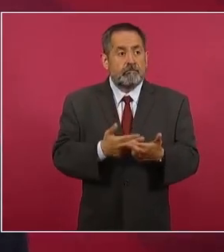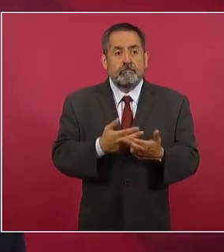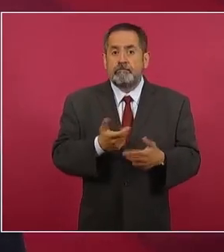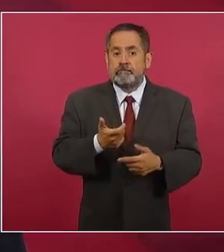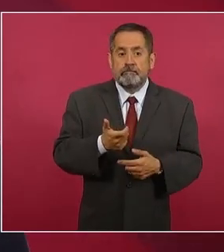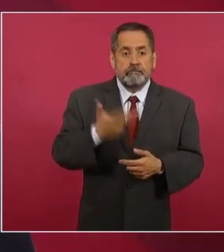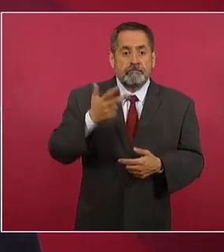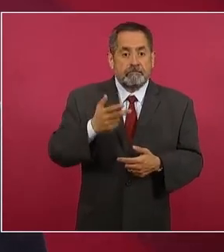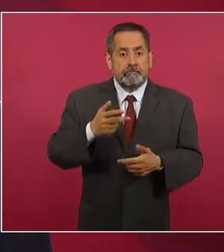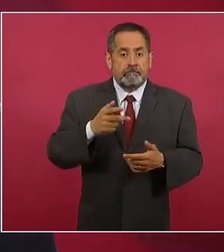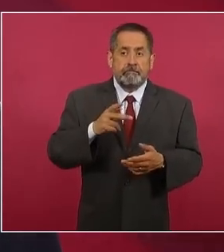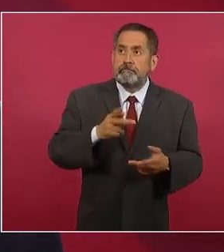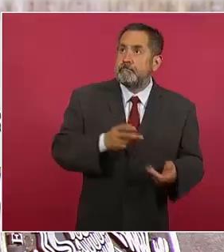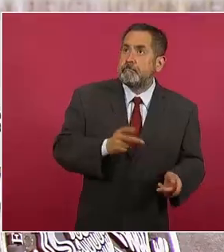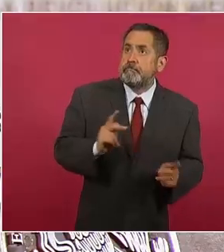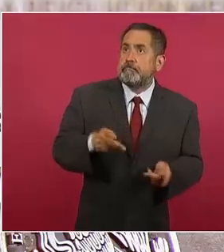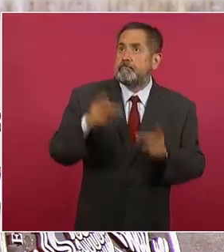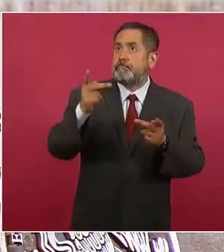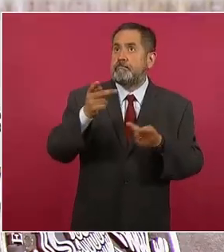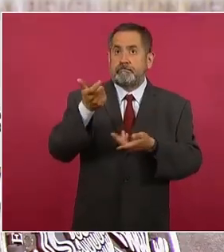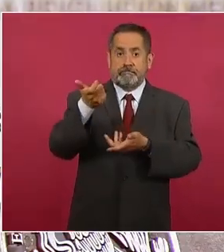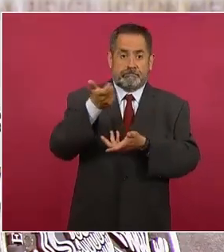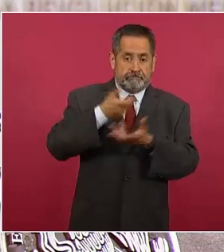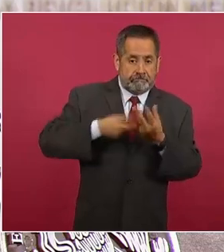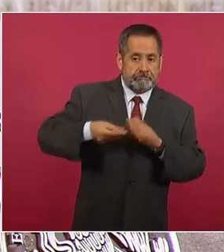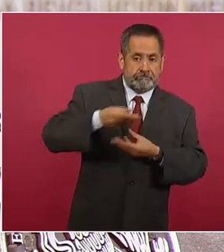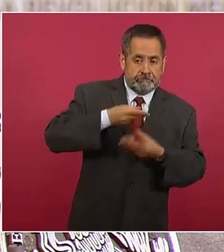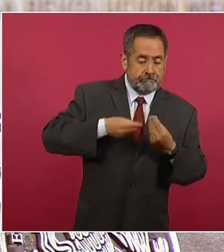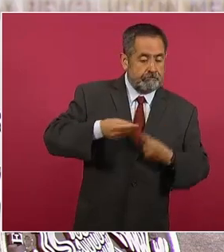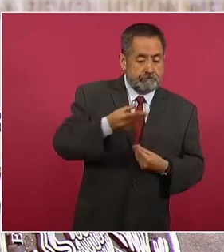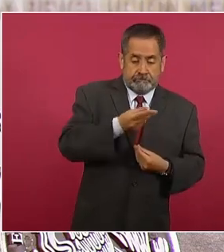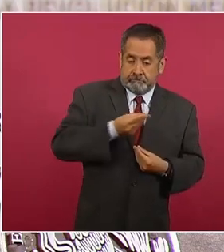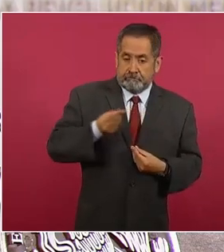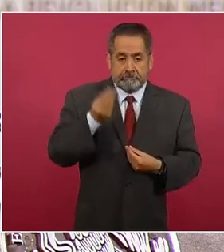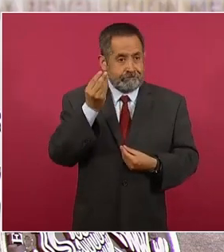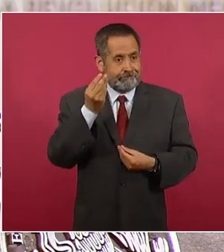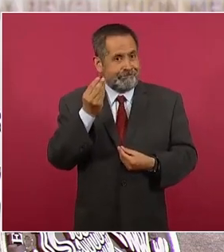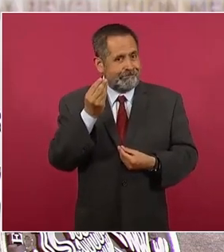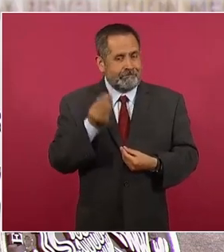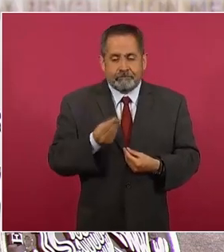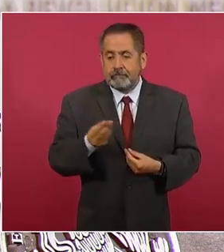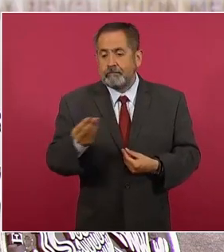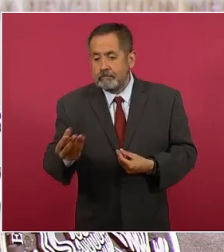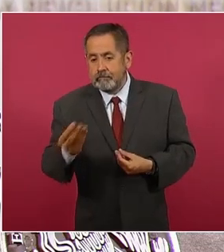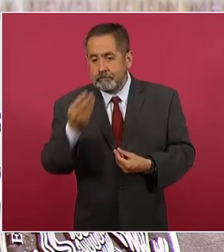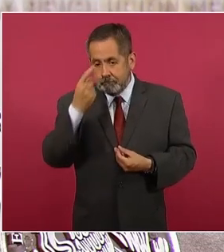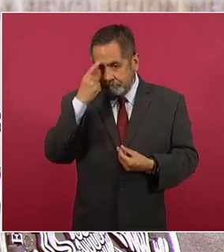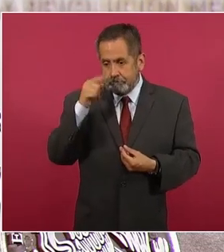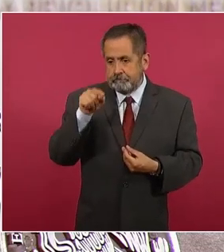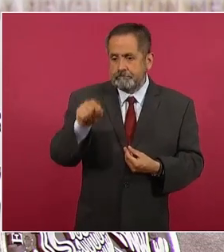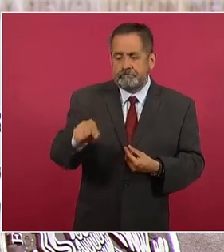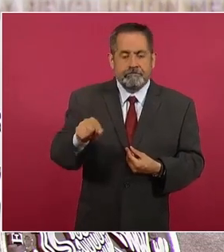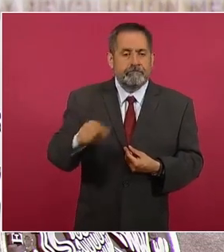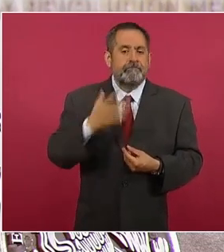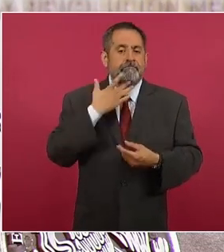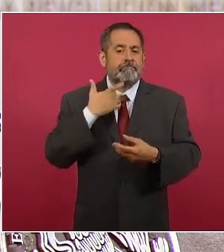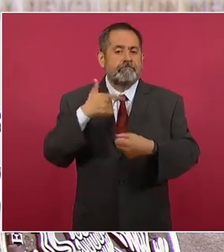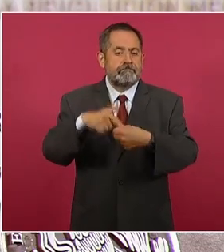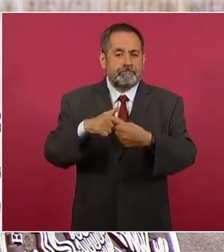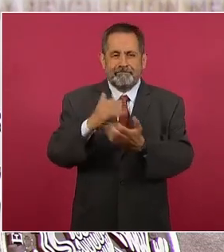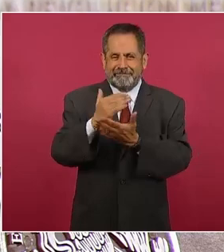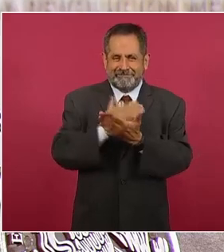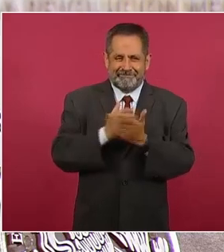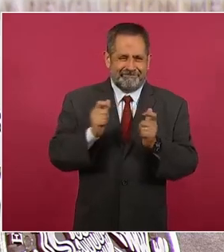financiar durante el tiempo que dure el aumento en el precio de la gasolina y así